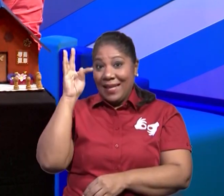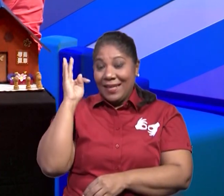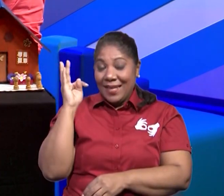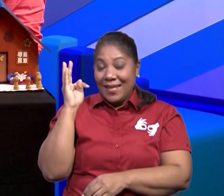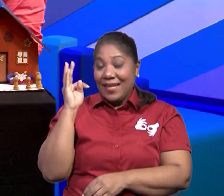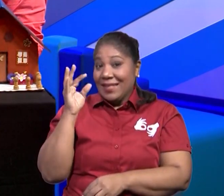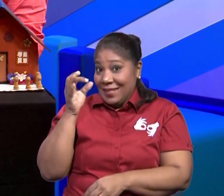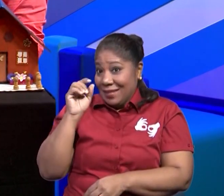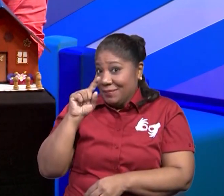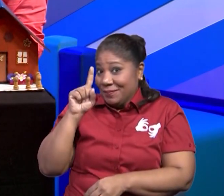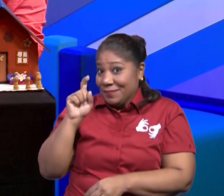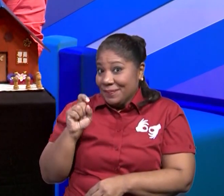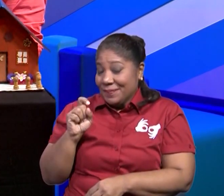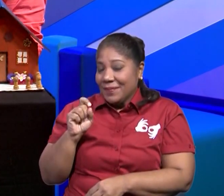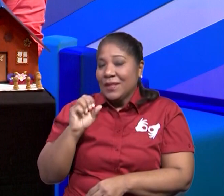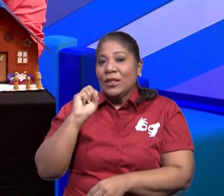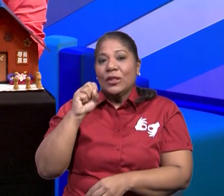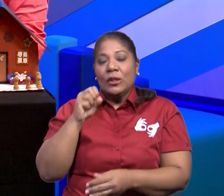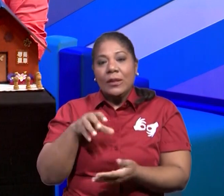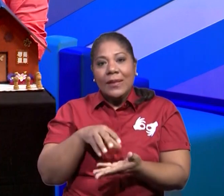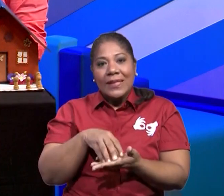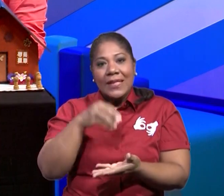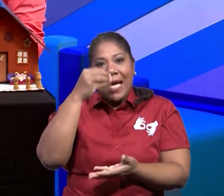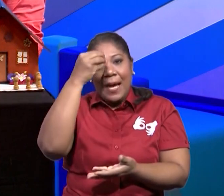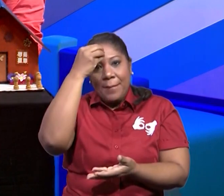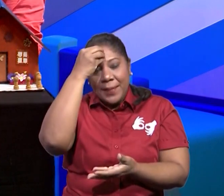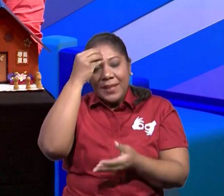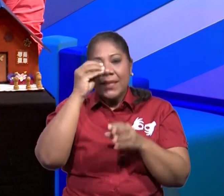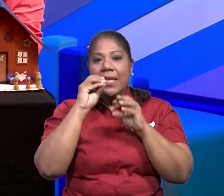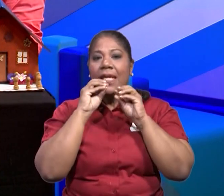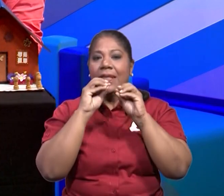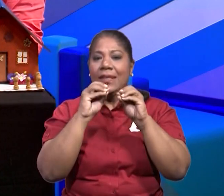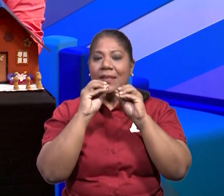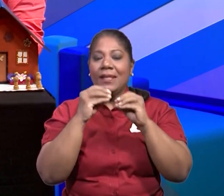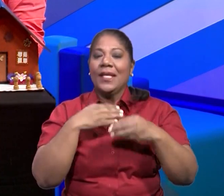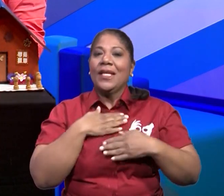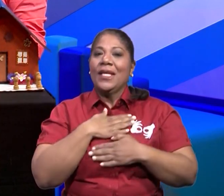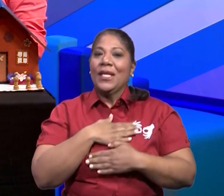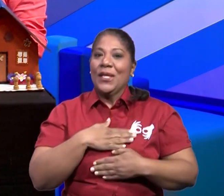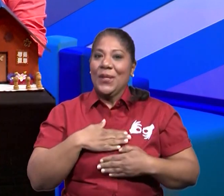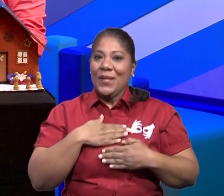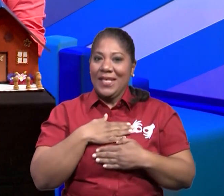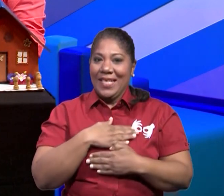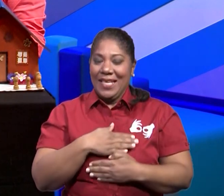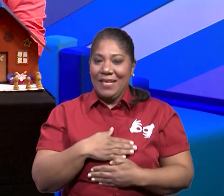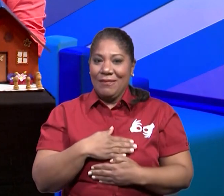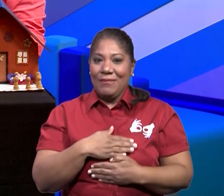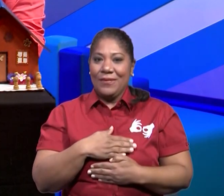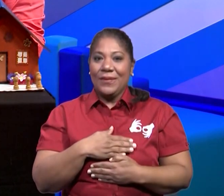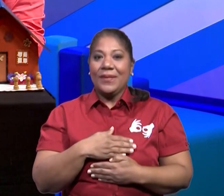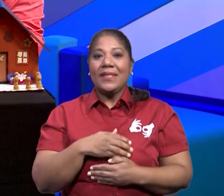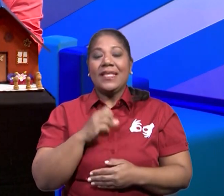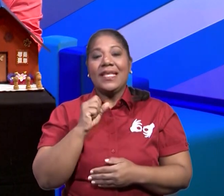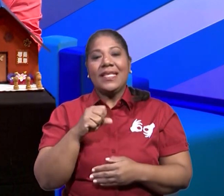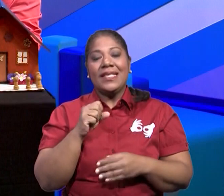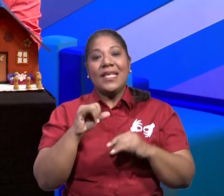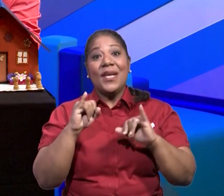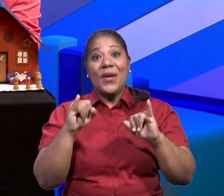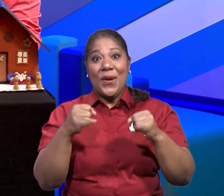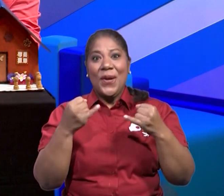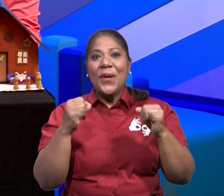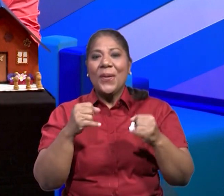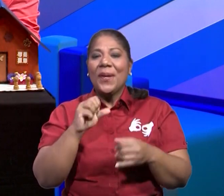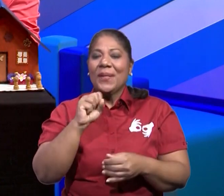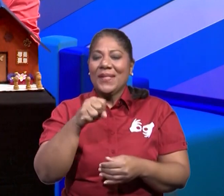Toda esa enseñanza que sea de forma divertida para ellos. Claro que sí. A través de los juegos también